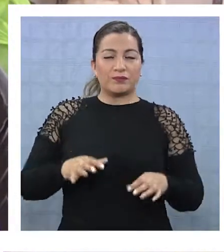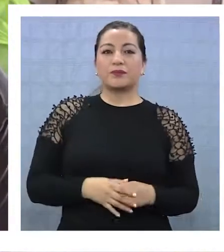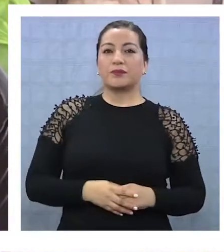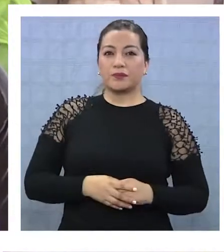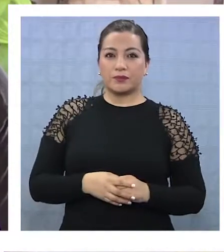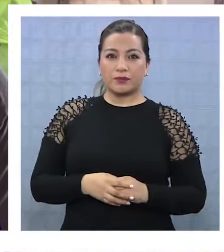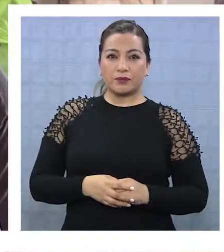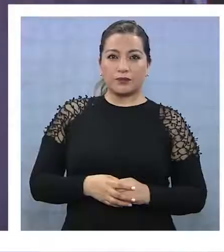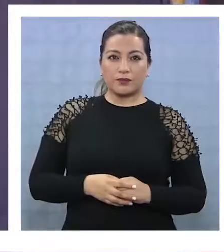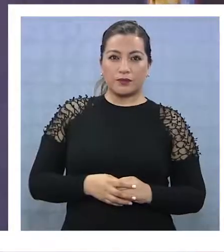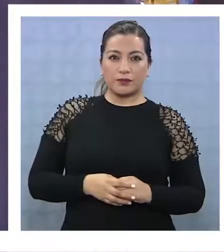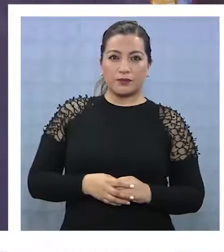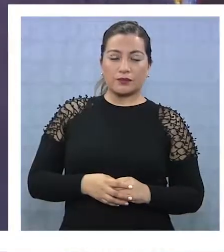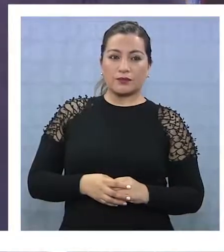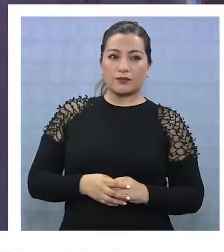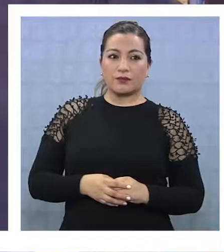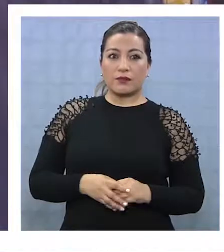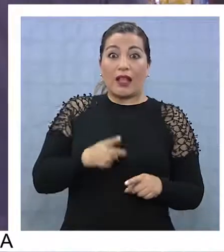prendas, de vestir.